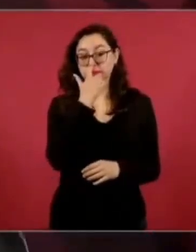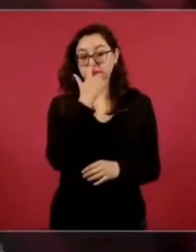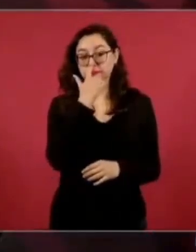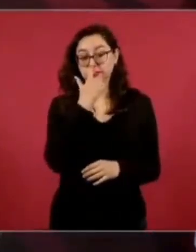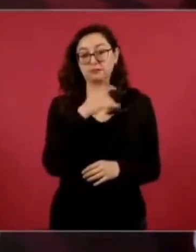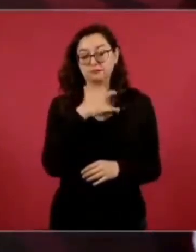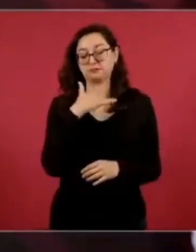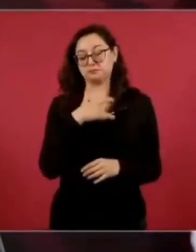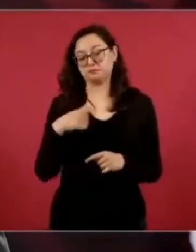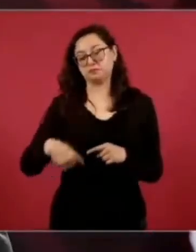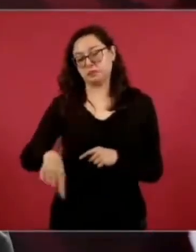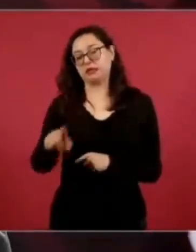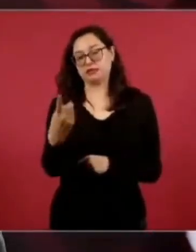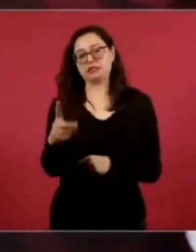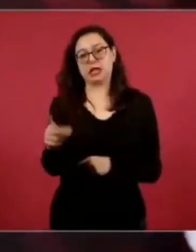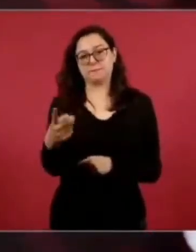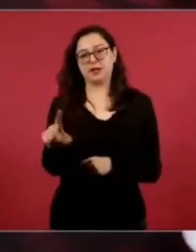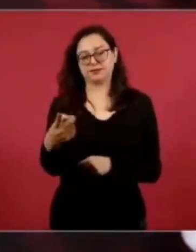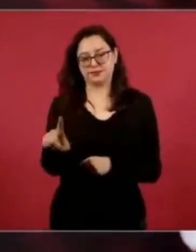creo que en diciembre,